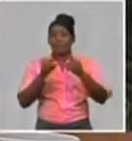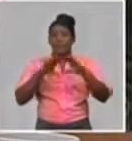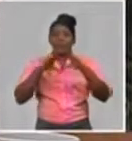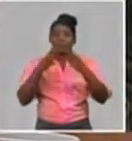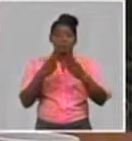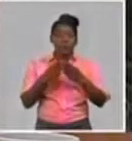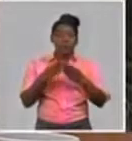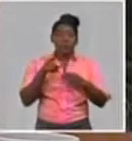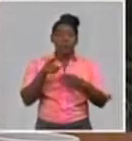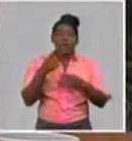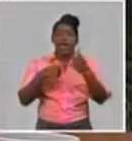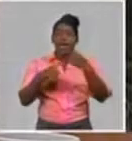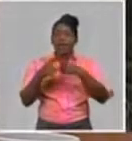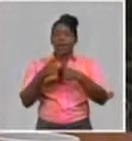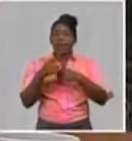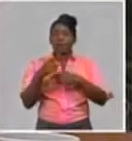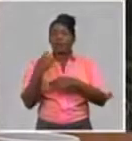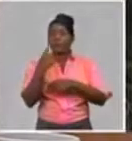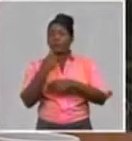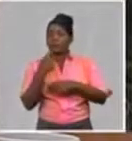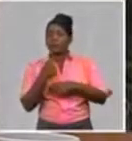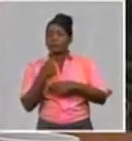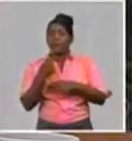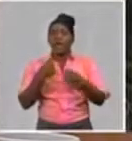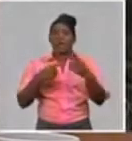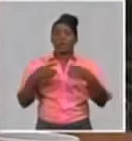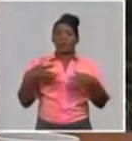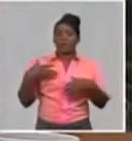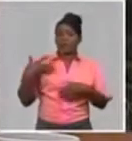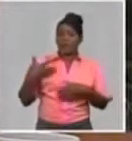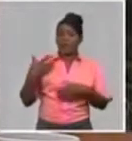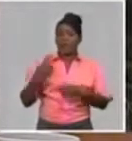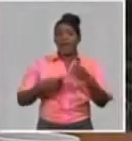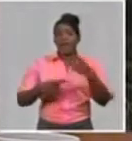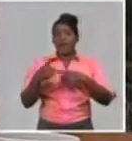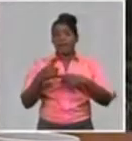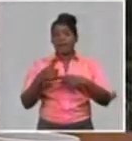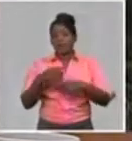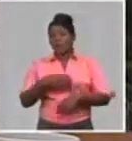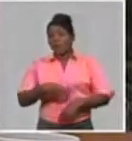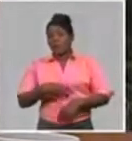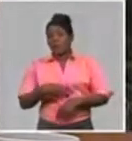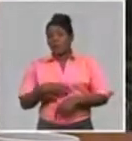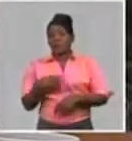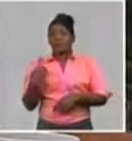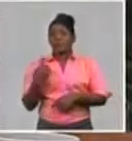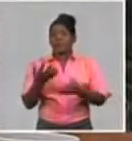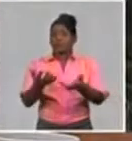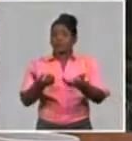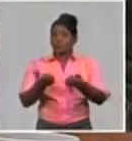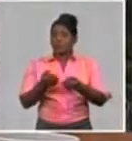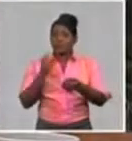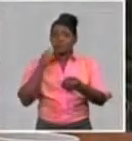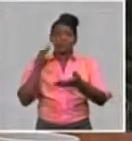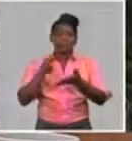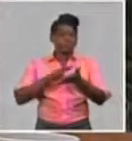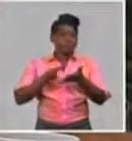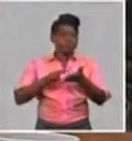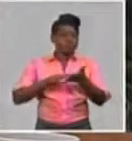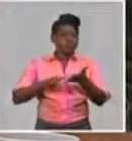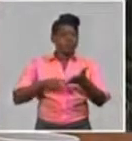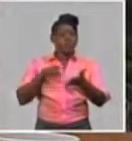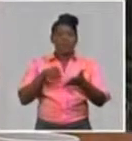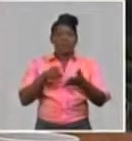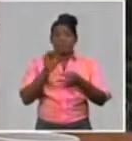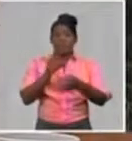que hacían sugerencias, otros que se quejan y en la última etapa también hay muchos compañeros que nos escriben directamente